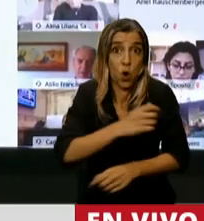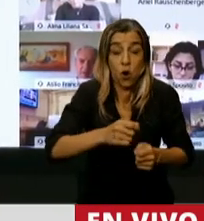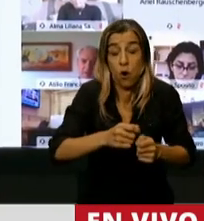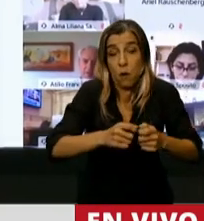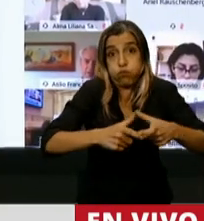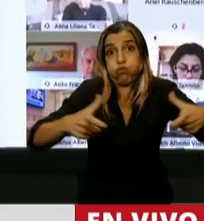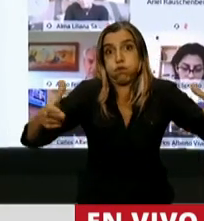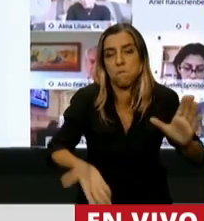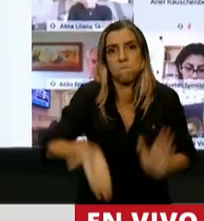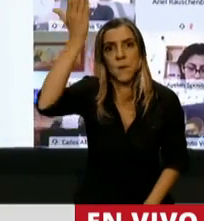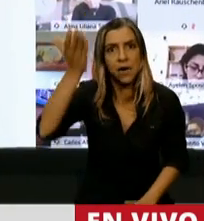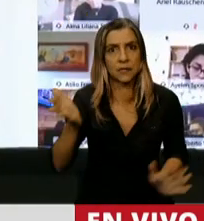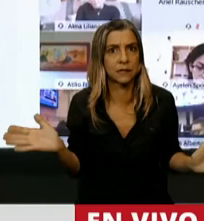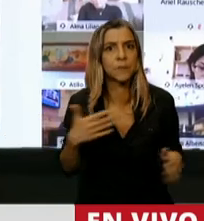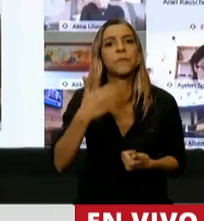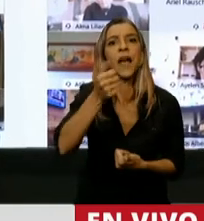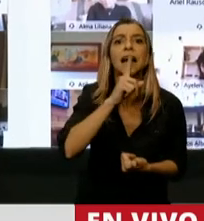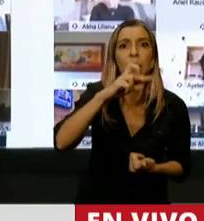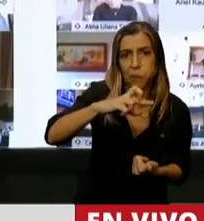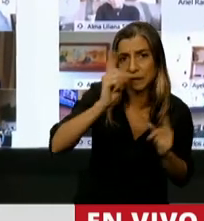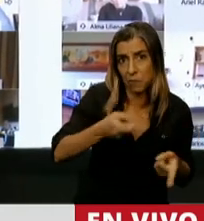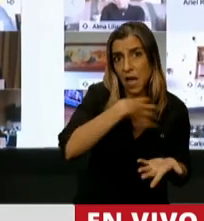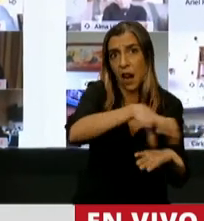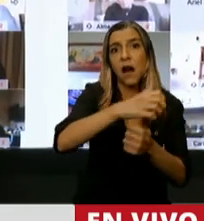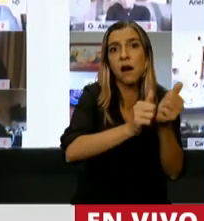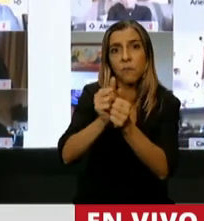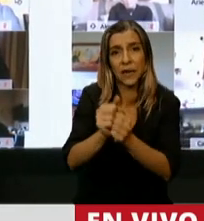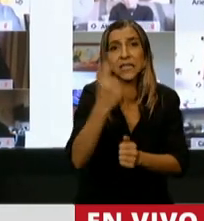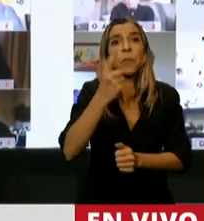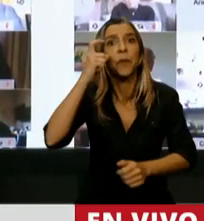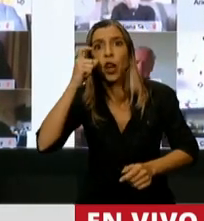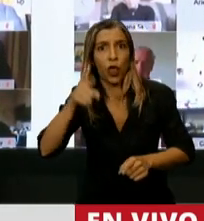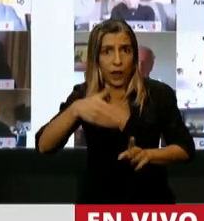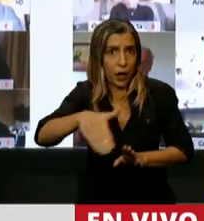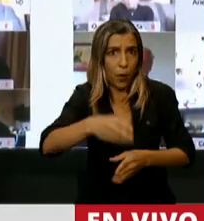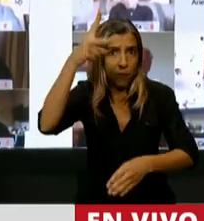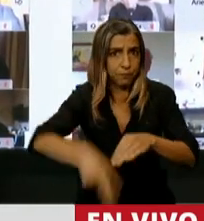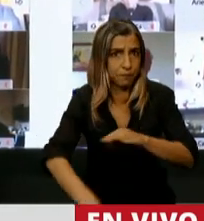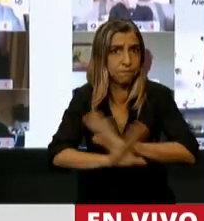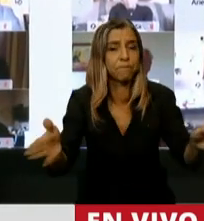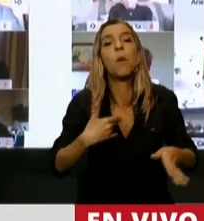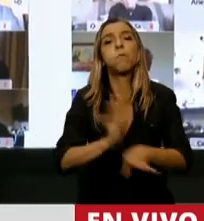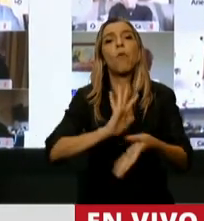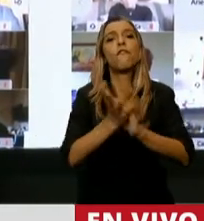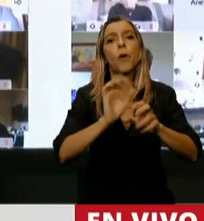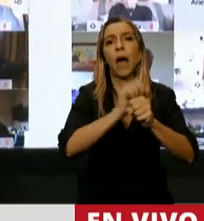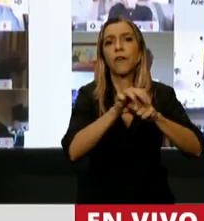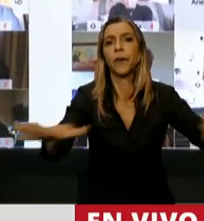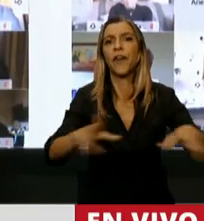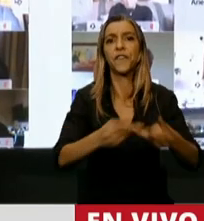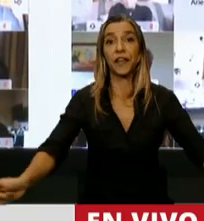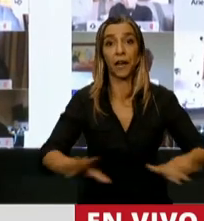Primer supuesto heroico. ATP, las empresas el 1 de enero, se terminó la pandemia, pum, para arriba a todo el mundo. Nadie más requiere subsidios.